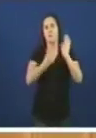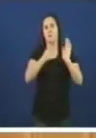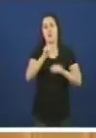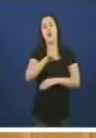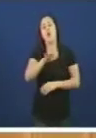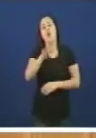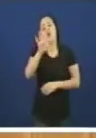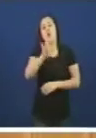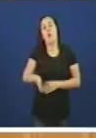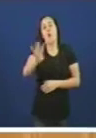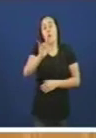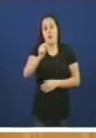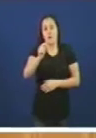fragata,